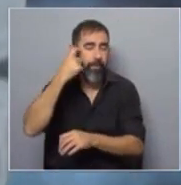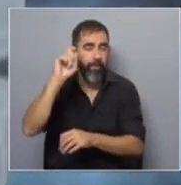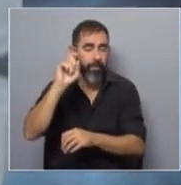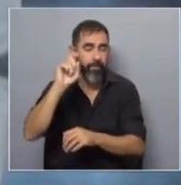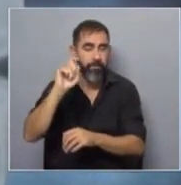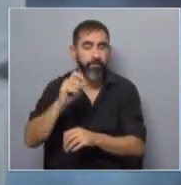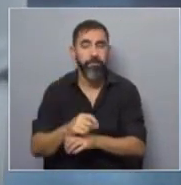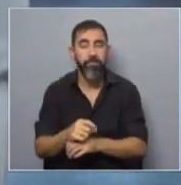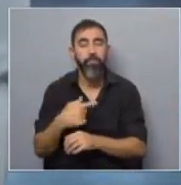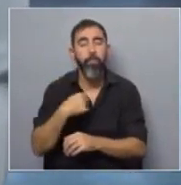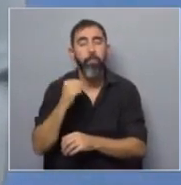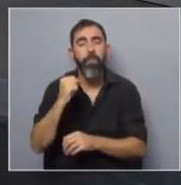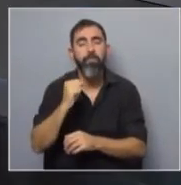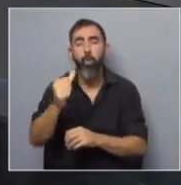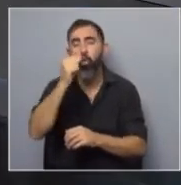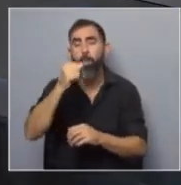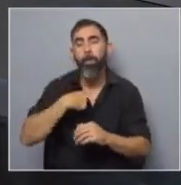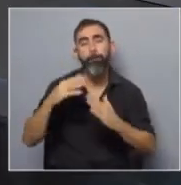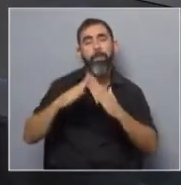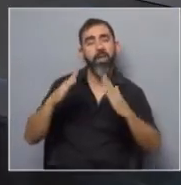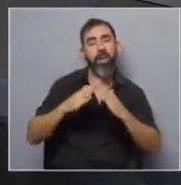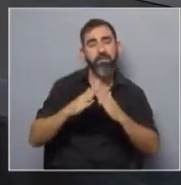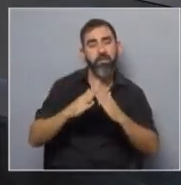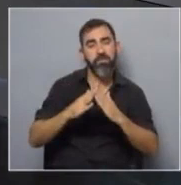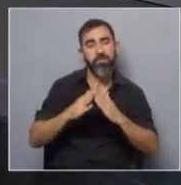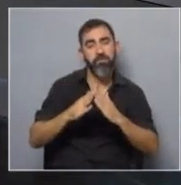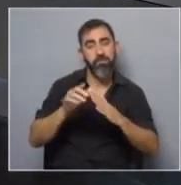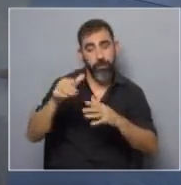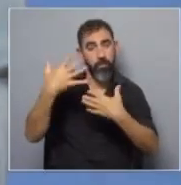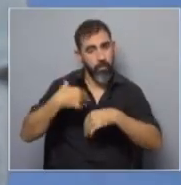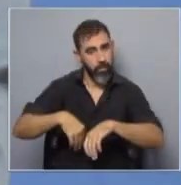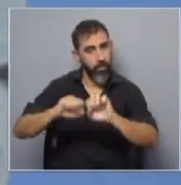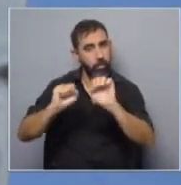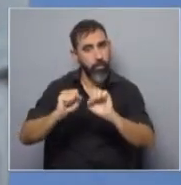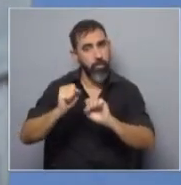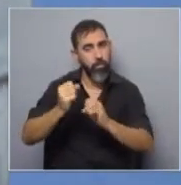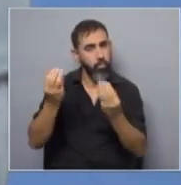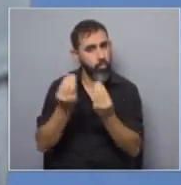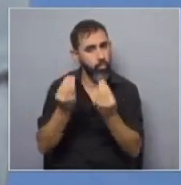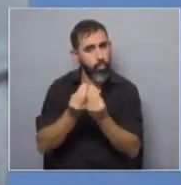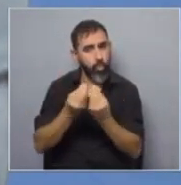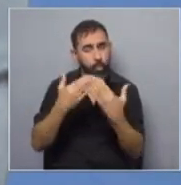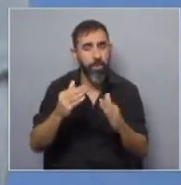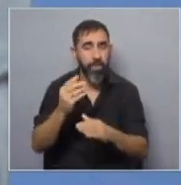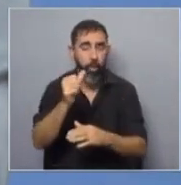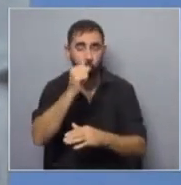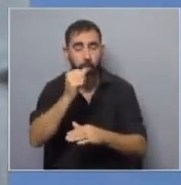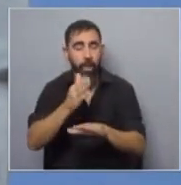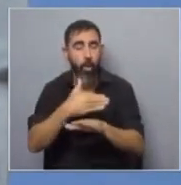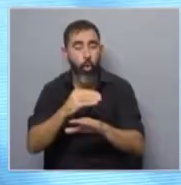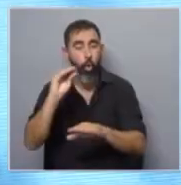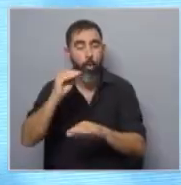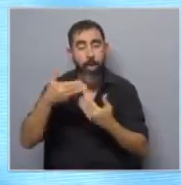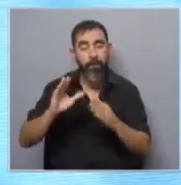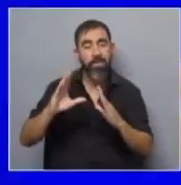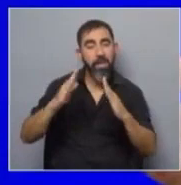escuchado, que dicen, bueno, prefiero que tomen casa. Sí. Y ahí ustedes detectan que un gran porcentaje de quienes inician a edades tempranas inician en el